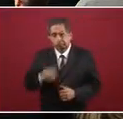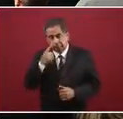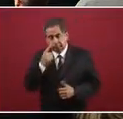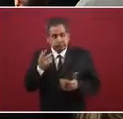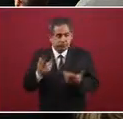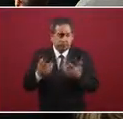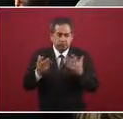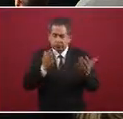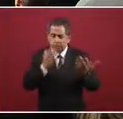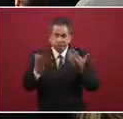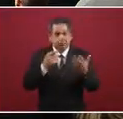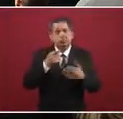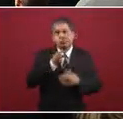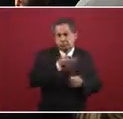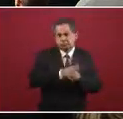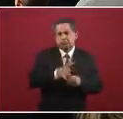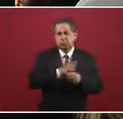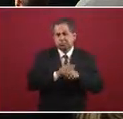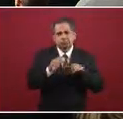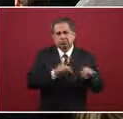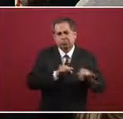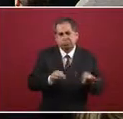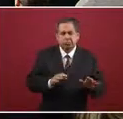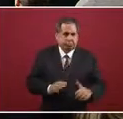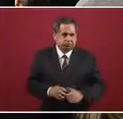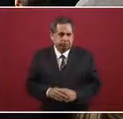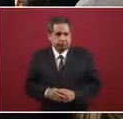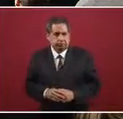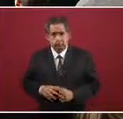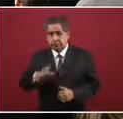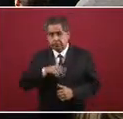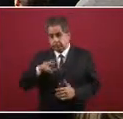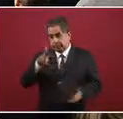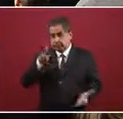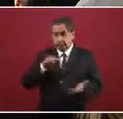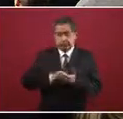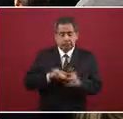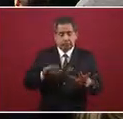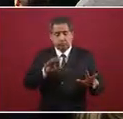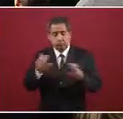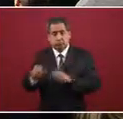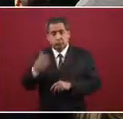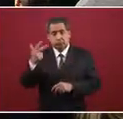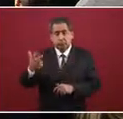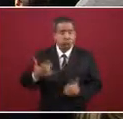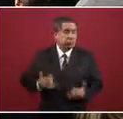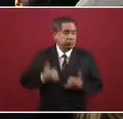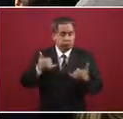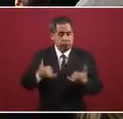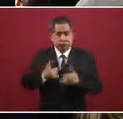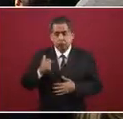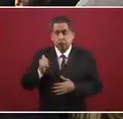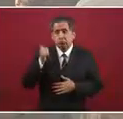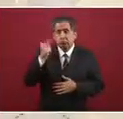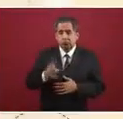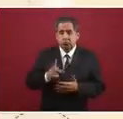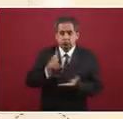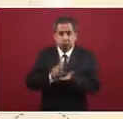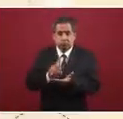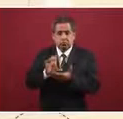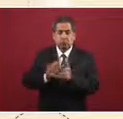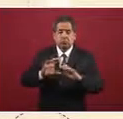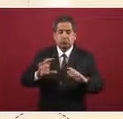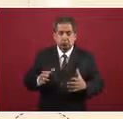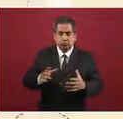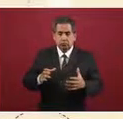radiografía en ese sentido. Tenemos 3.808 jóvenes con algún tipo de discapacidad